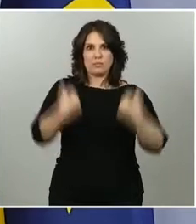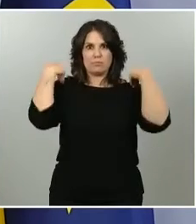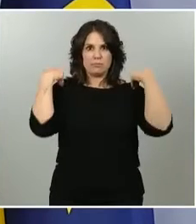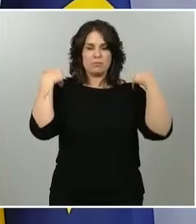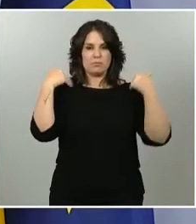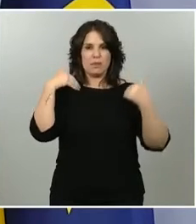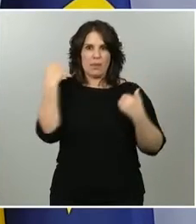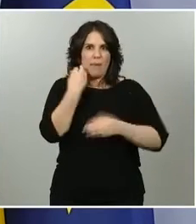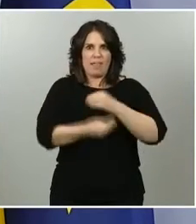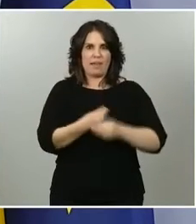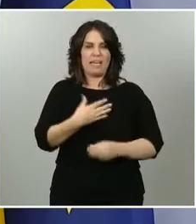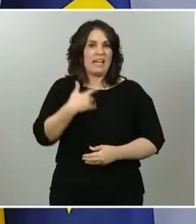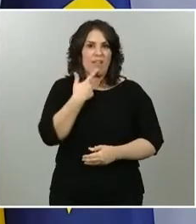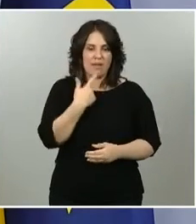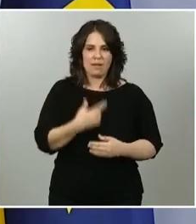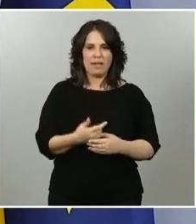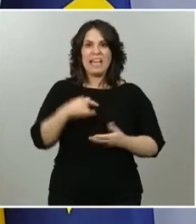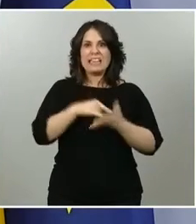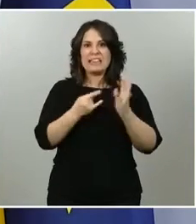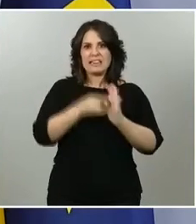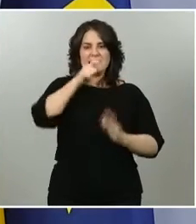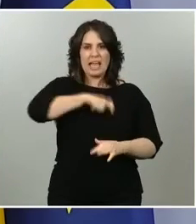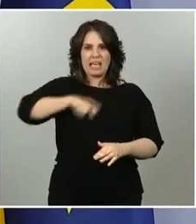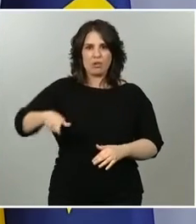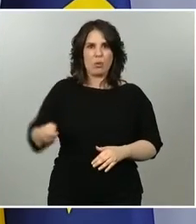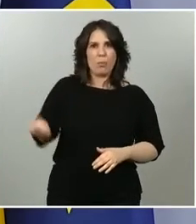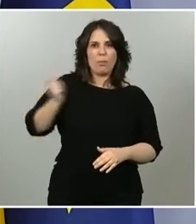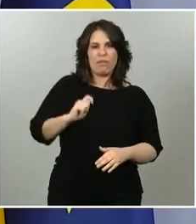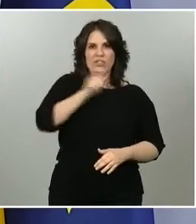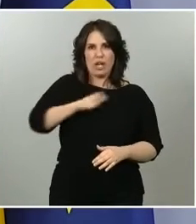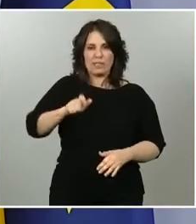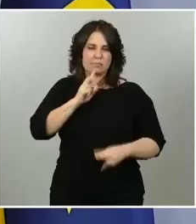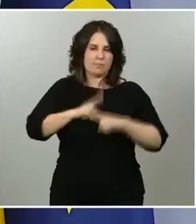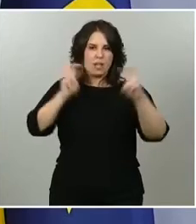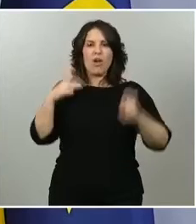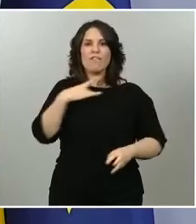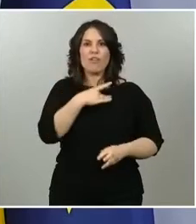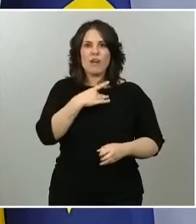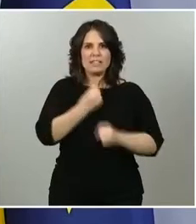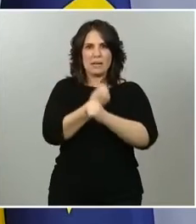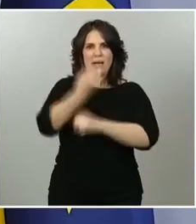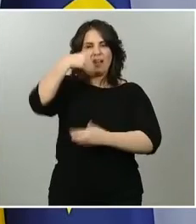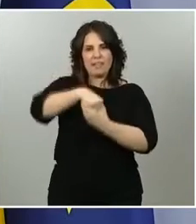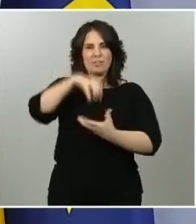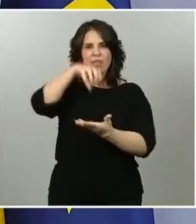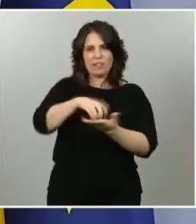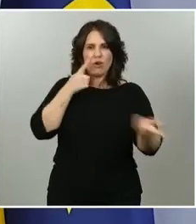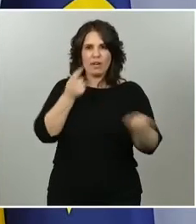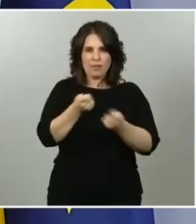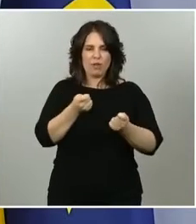Es decir, los técnicos, los profesionales, los funcionarios que están trabajando en el Centro de Coordinación de Alertas y Emergencias Sanitarias